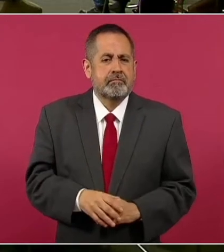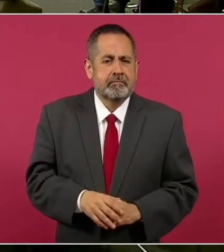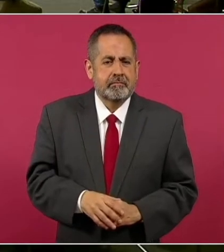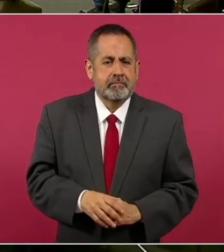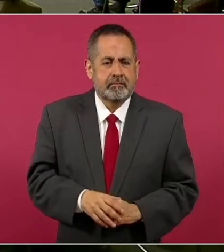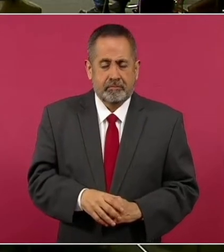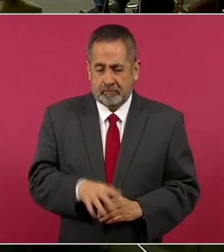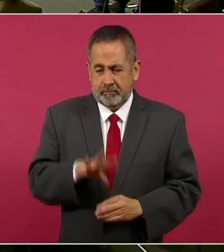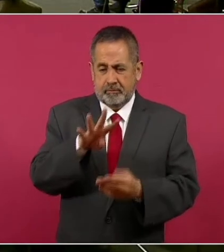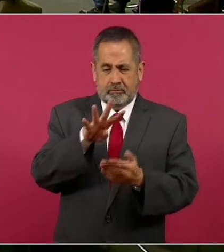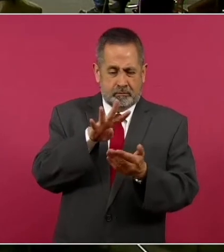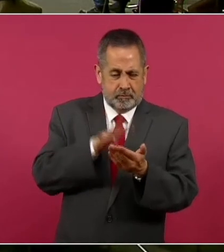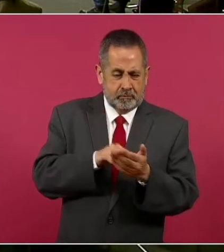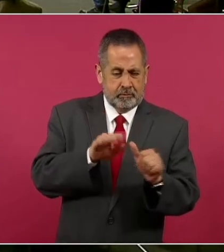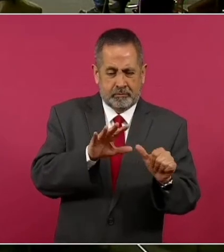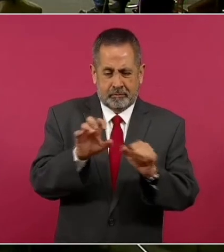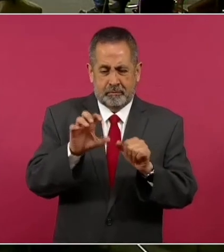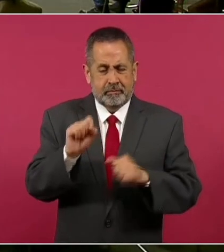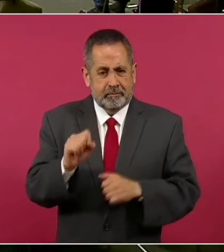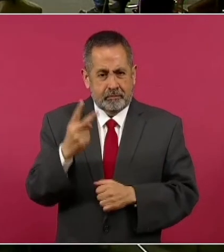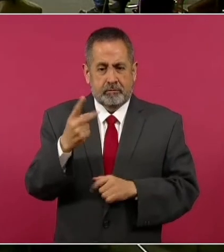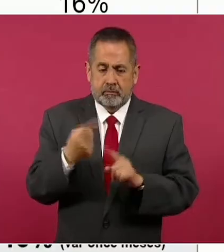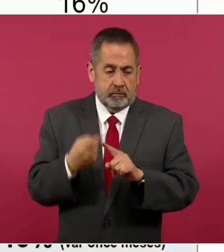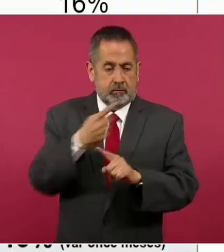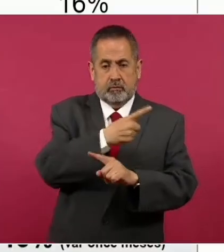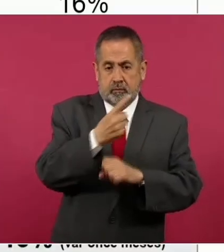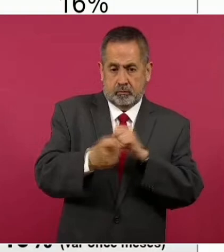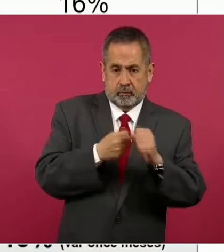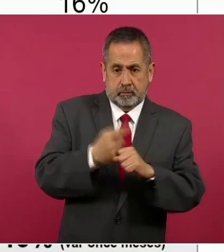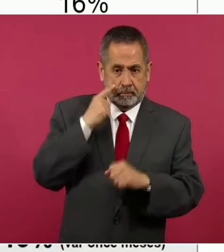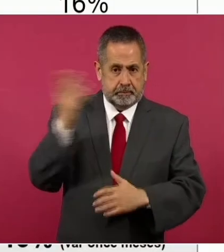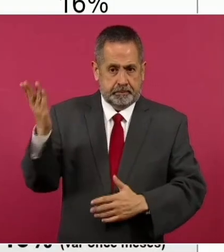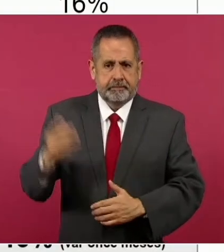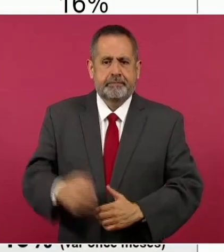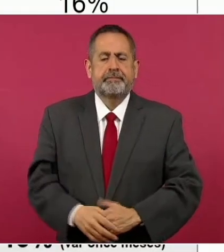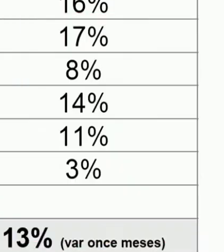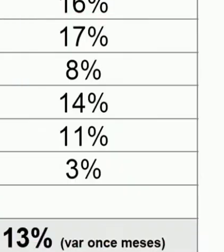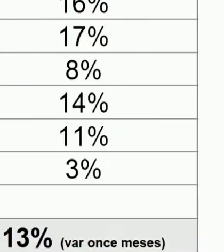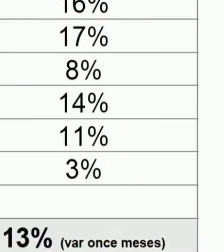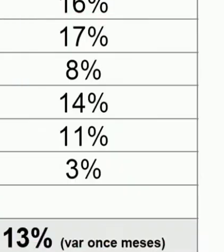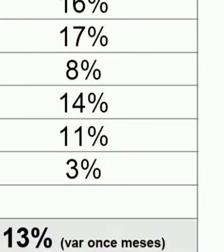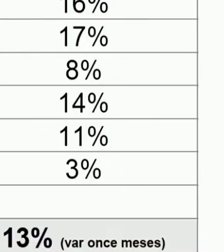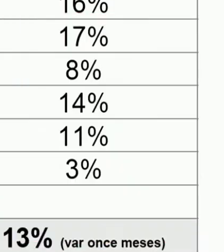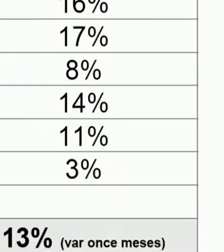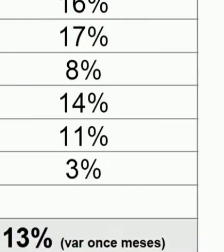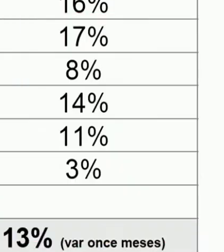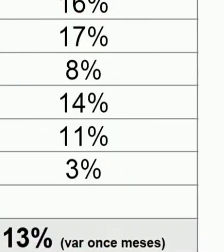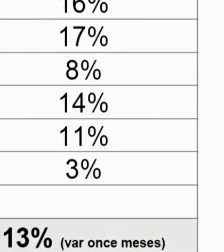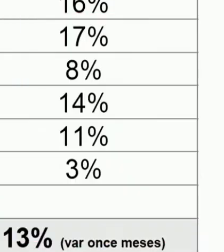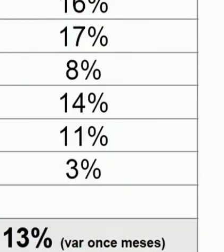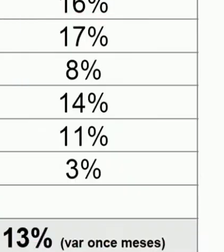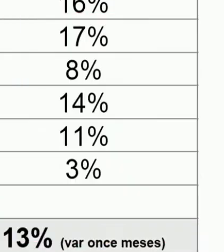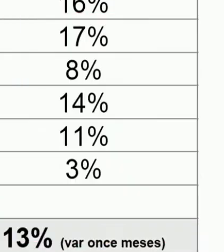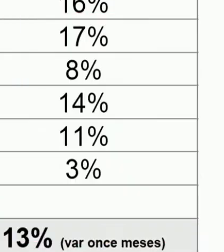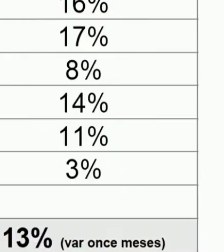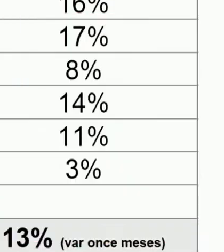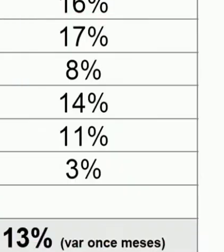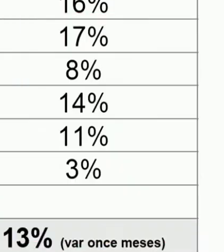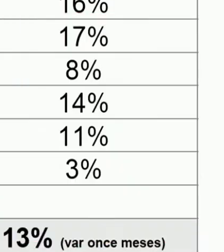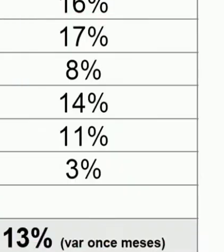cuatro mil seiscientos sesenta y dos fue el año pasado, nosotros proyectamos cuatro mil